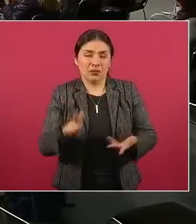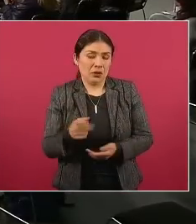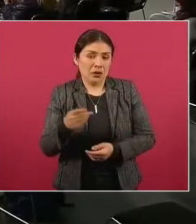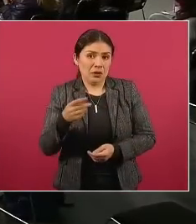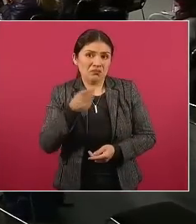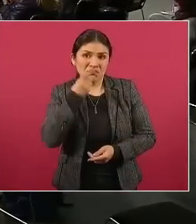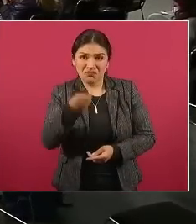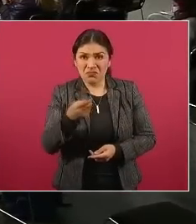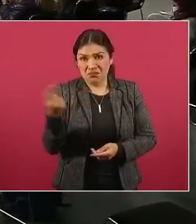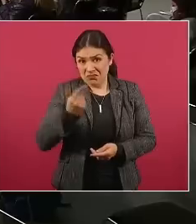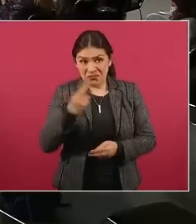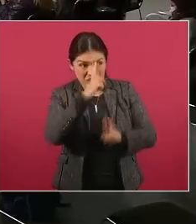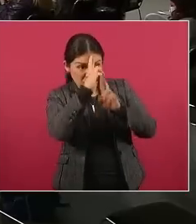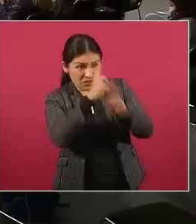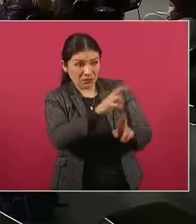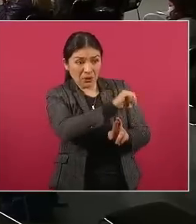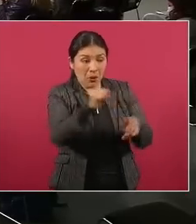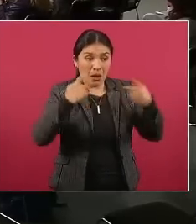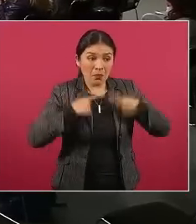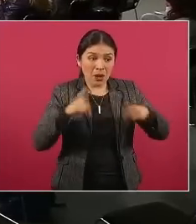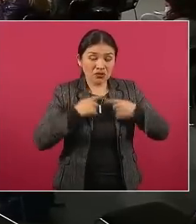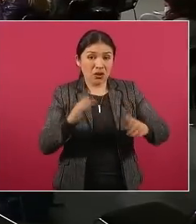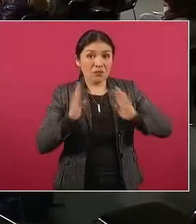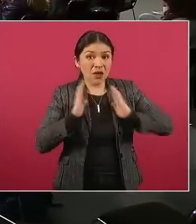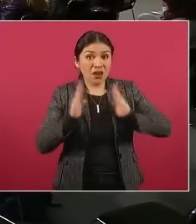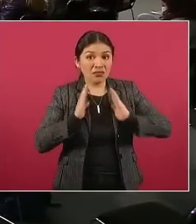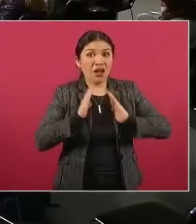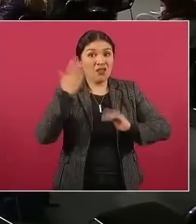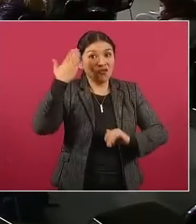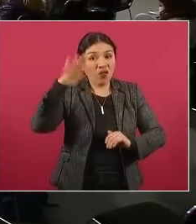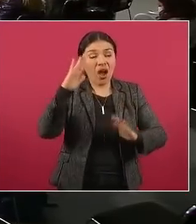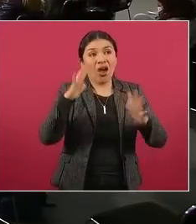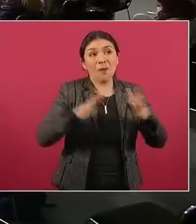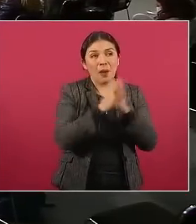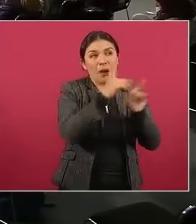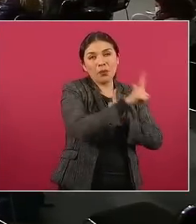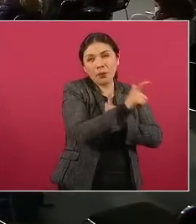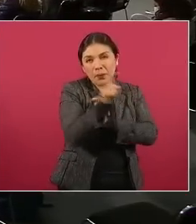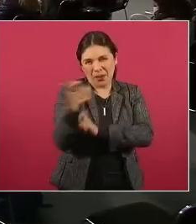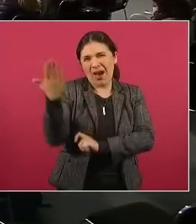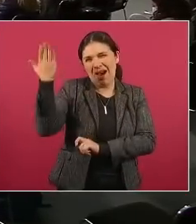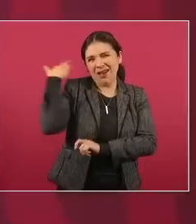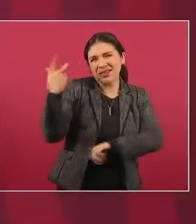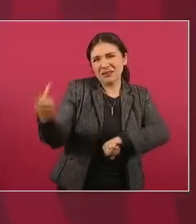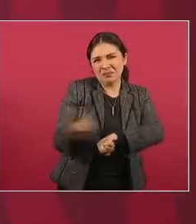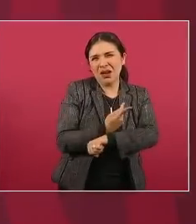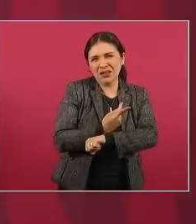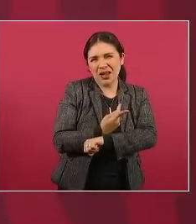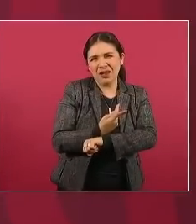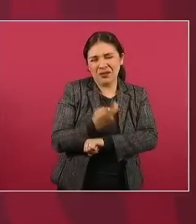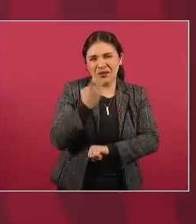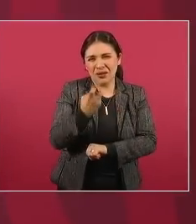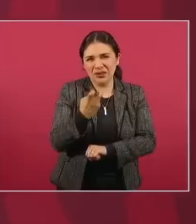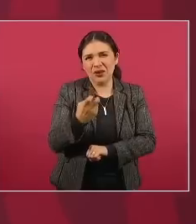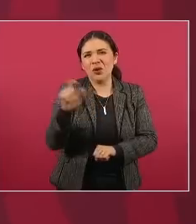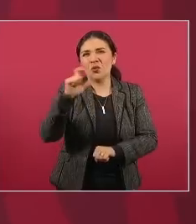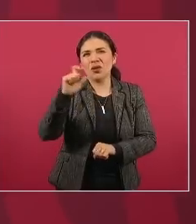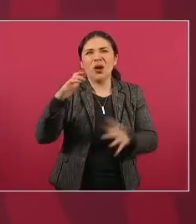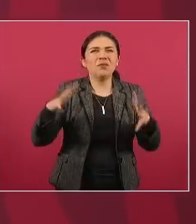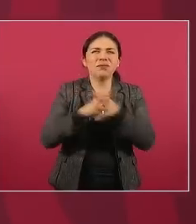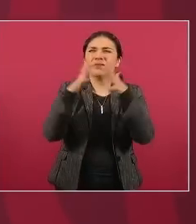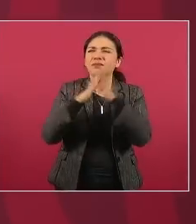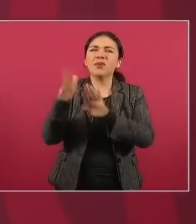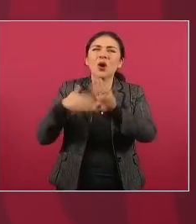guachos vean lo que hicieron ay los malditos guachos y ahora que les pasó tienen atol en las venas